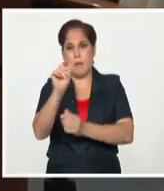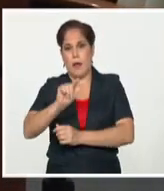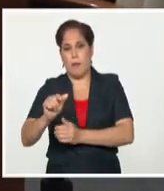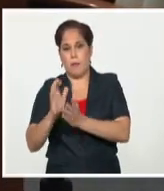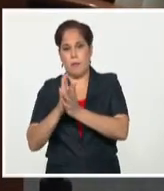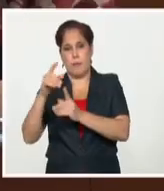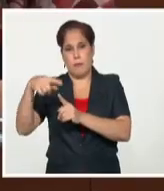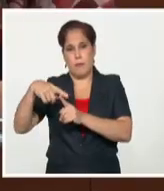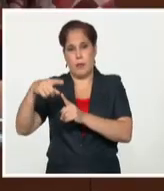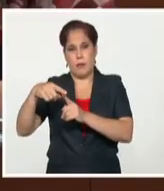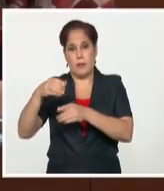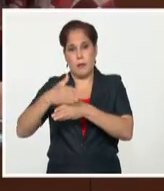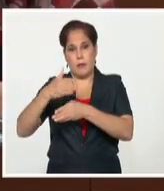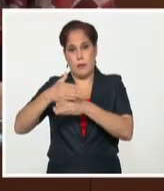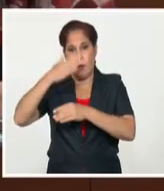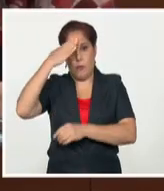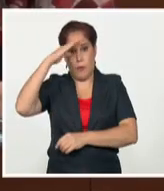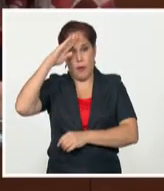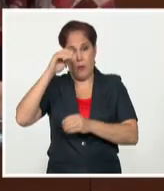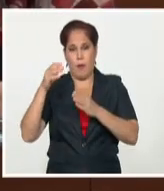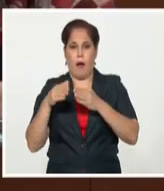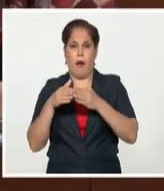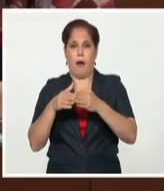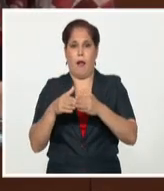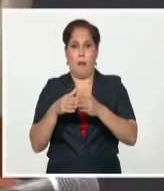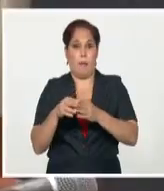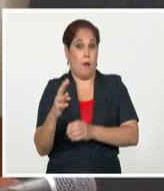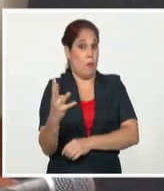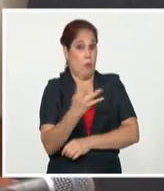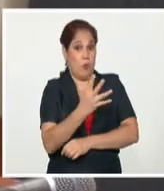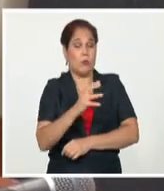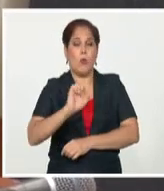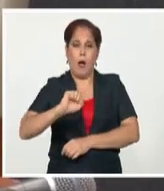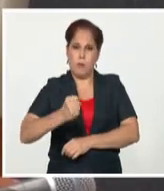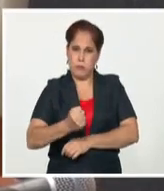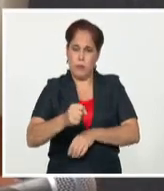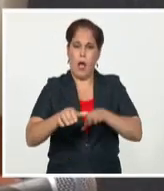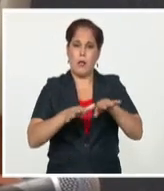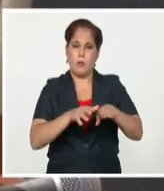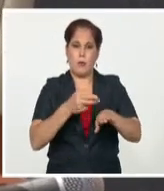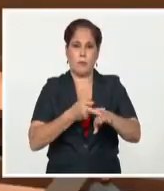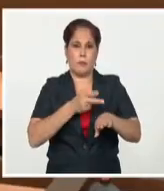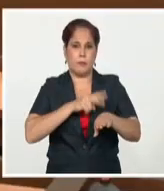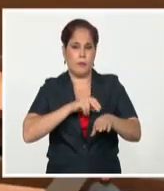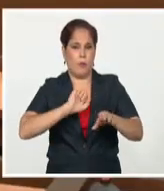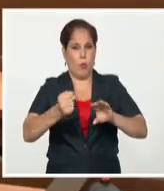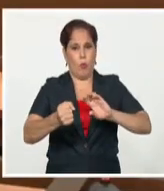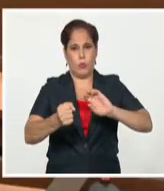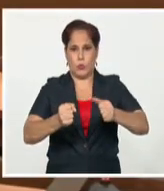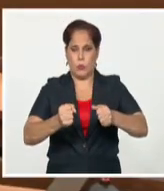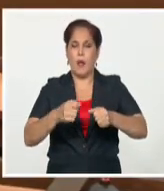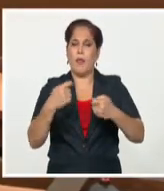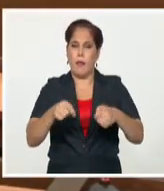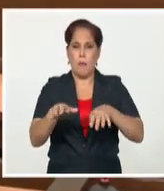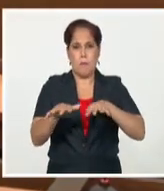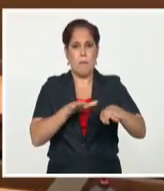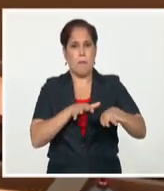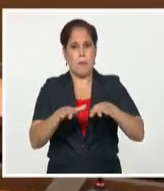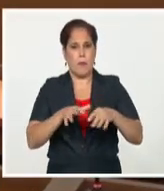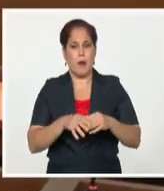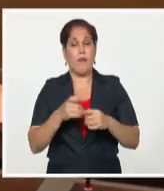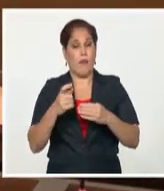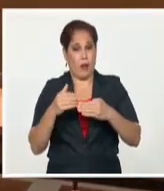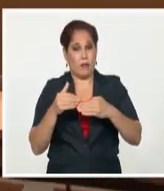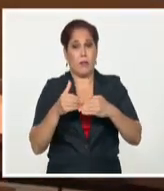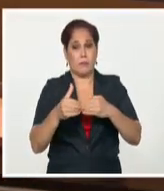Matanzas, Santiago de Cuba y Granma, a donde se deben arreciar las acciones de prevención y control. Tenemos que estar preparados que todavía nos queda